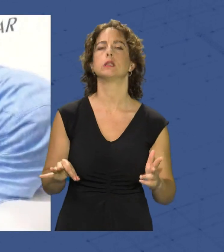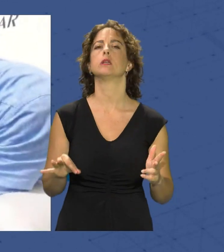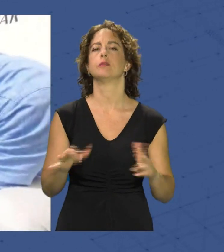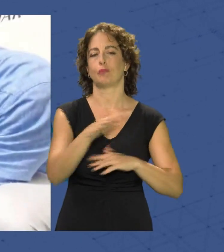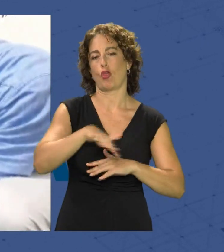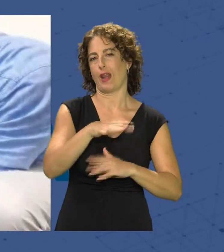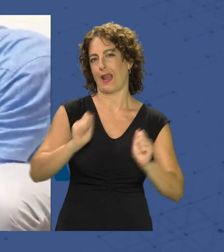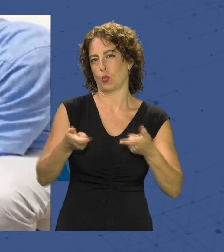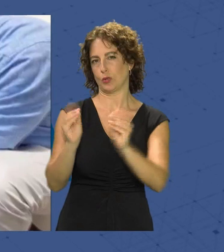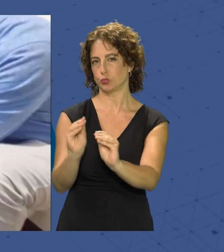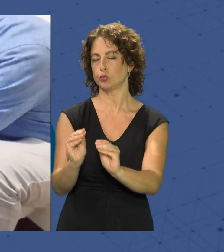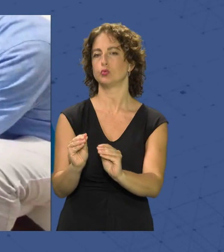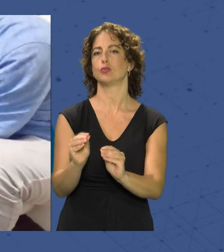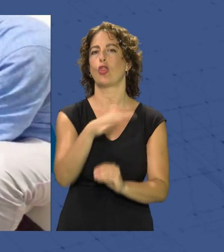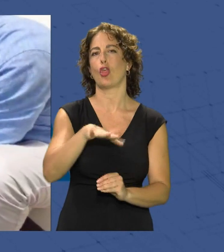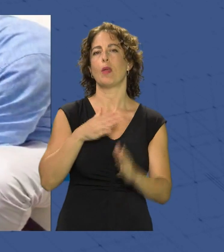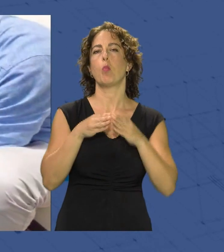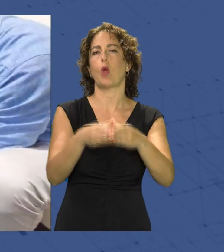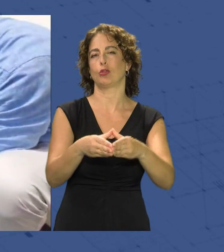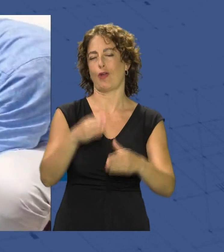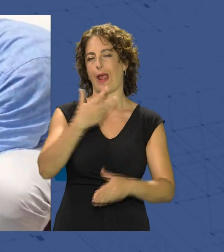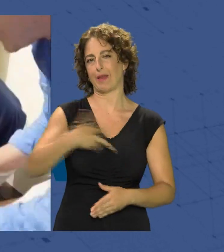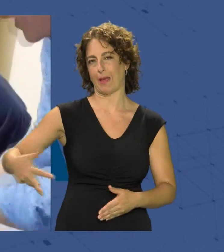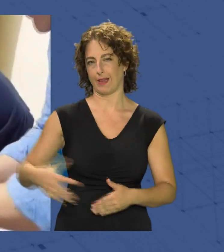su medio natural lo que ha tenido lugar en el puerto de Almerivar.